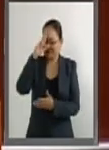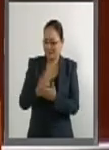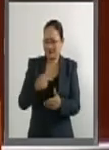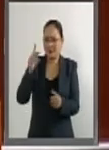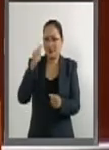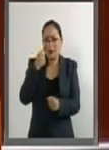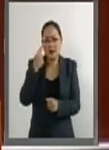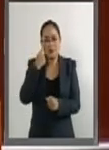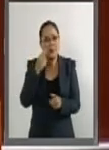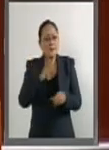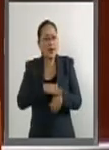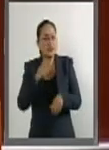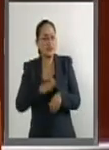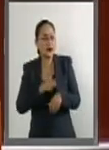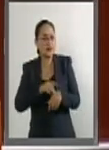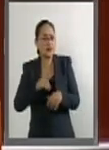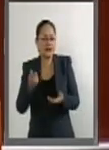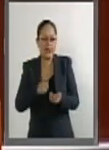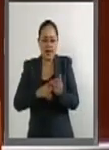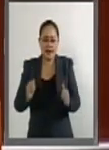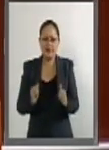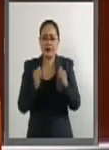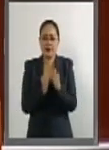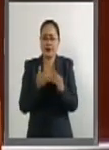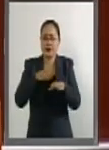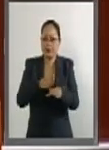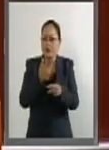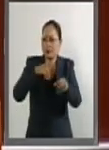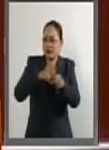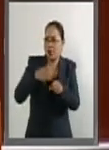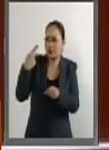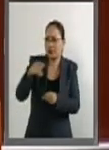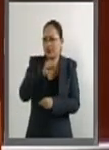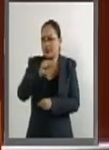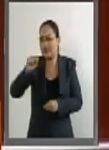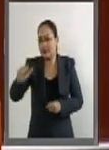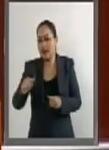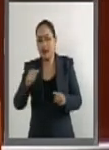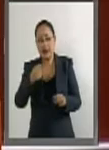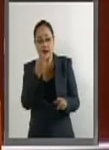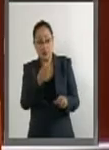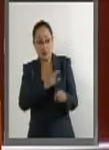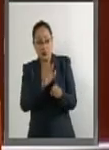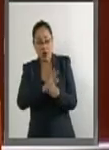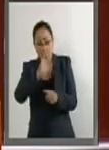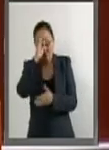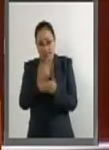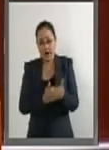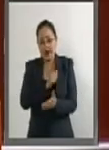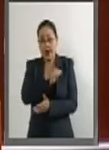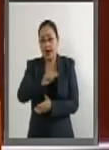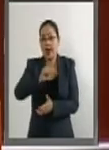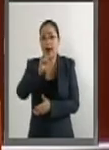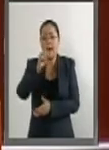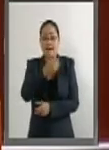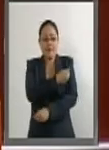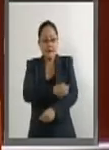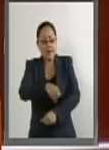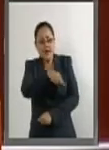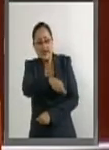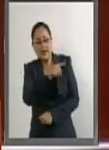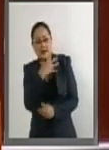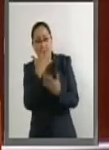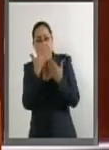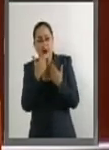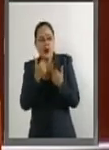vez es más común en algunas instituciones de salud pública y llega a ser una forma de violencia hacia las familias que no